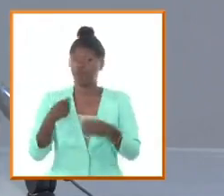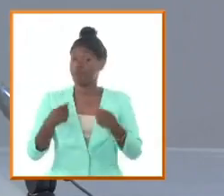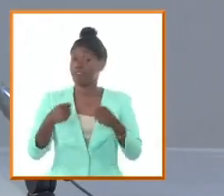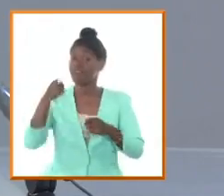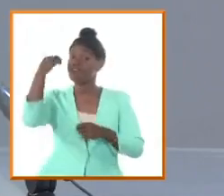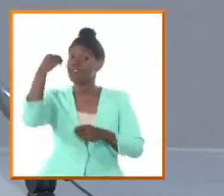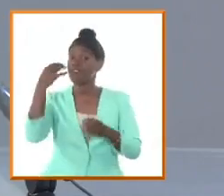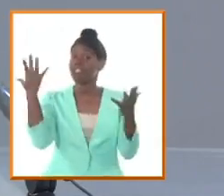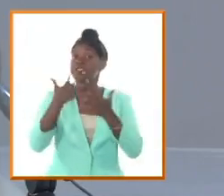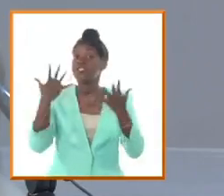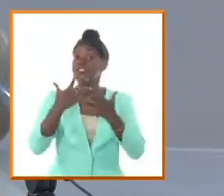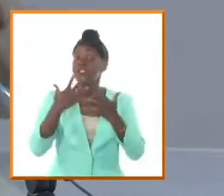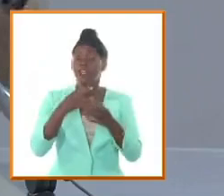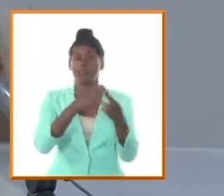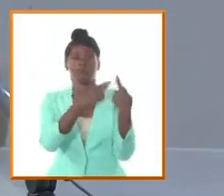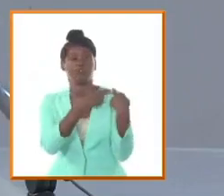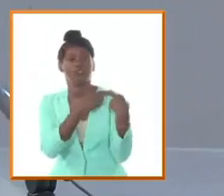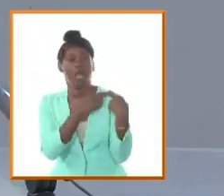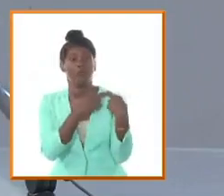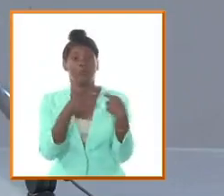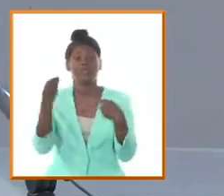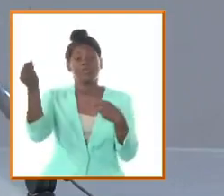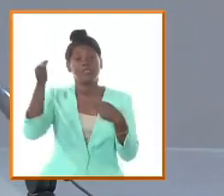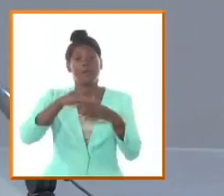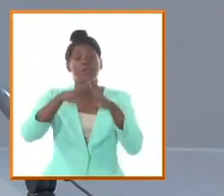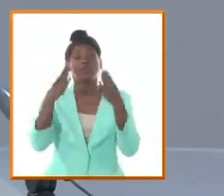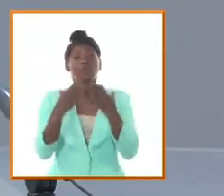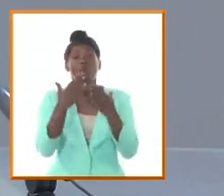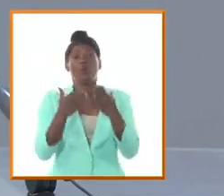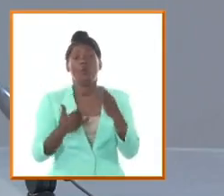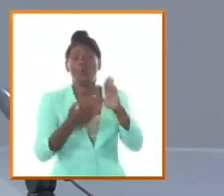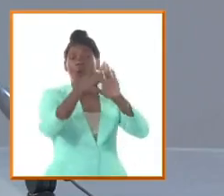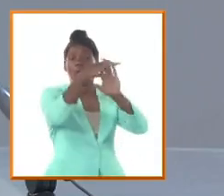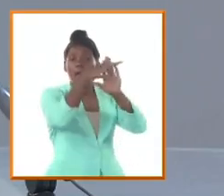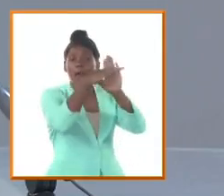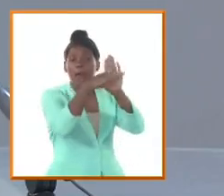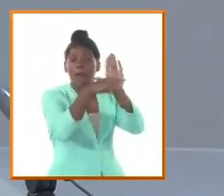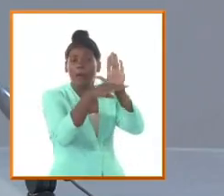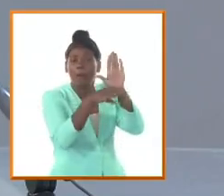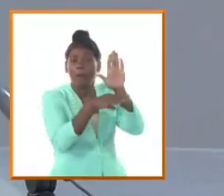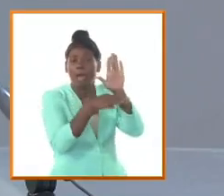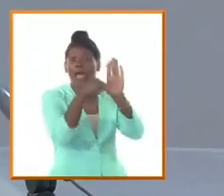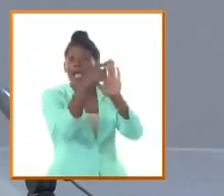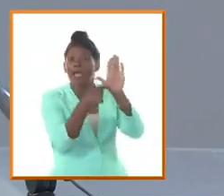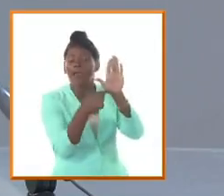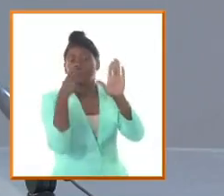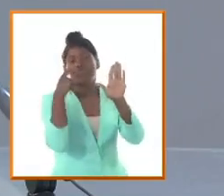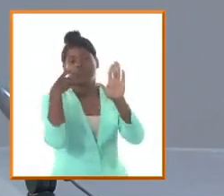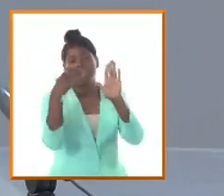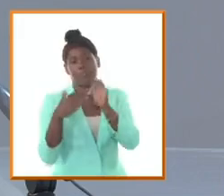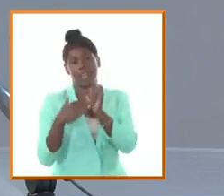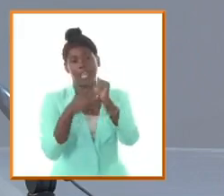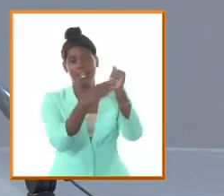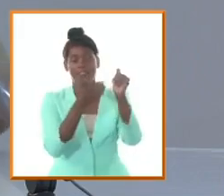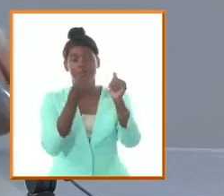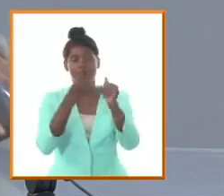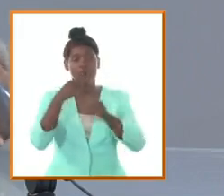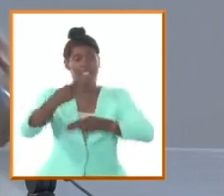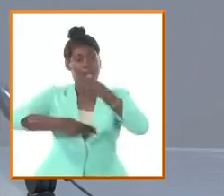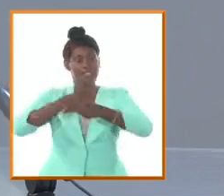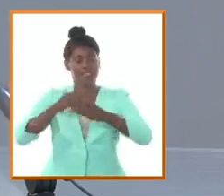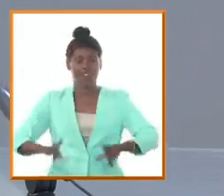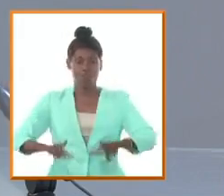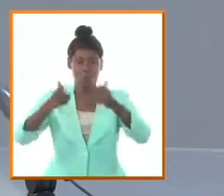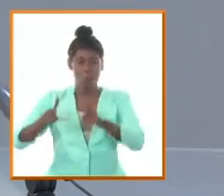idea de un nivel de autonomía frente al poder central y entienden que muchas oportunidades del poder central genera intromisión